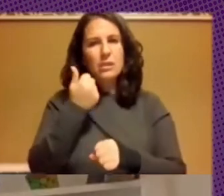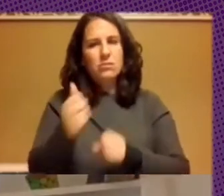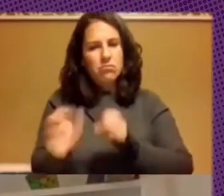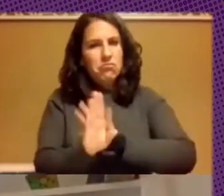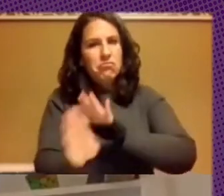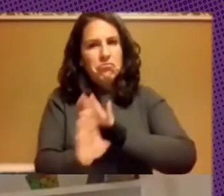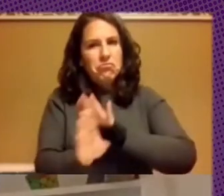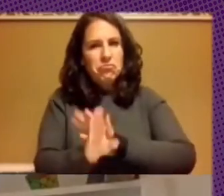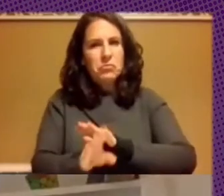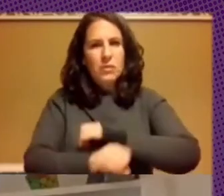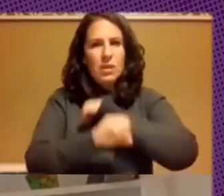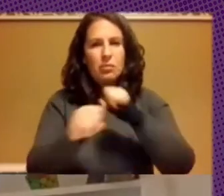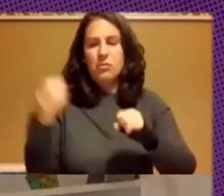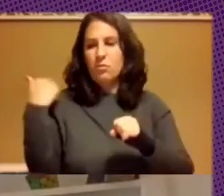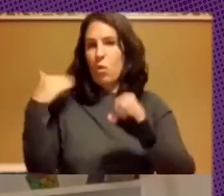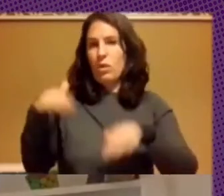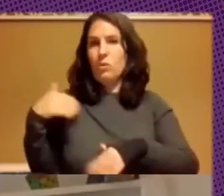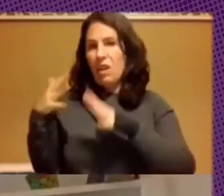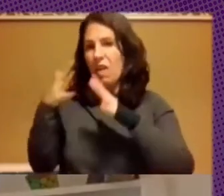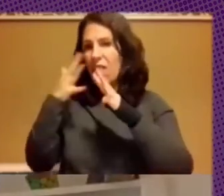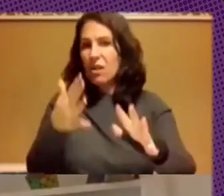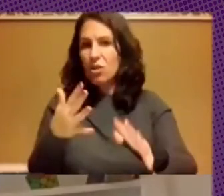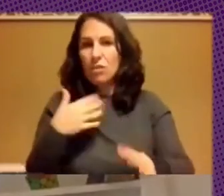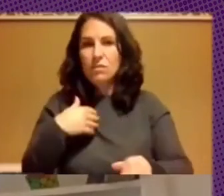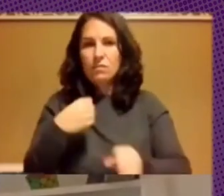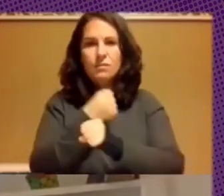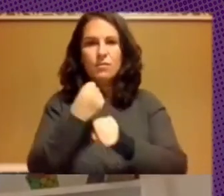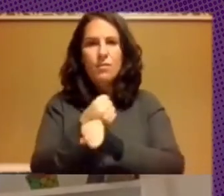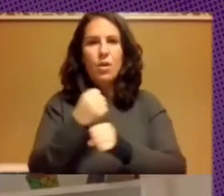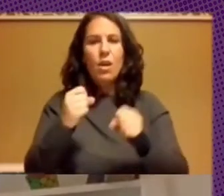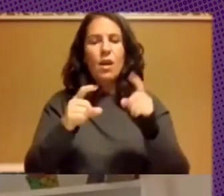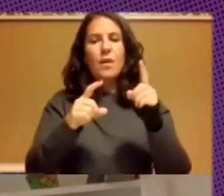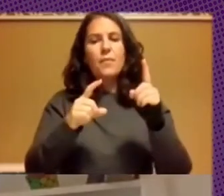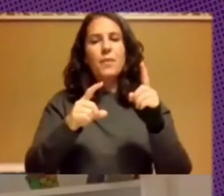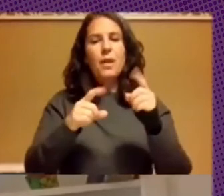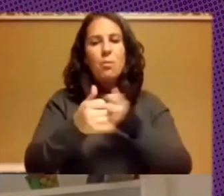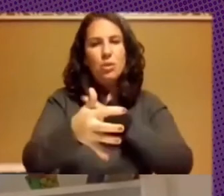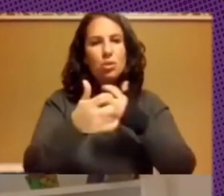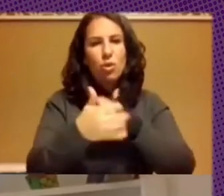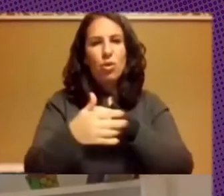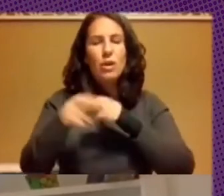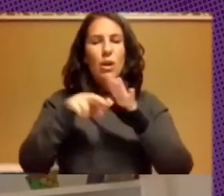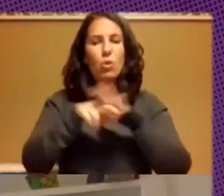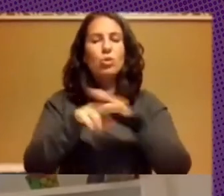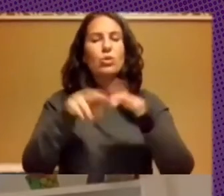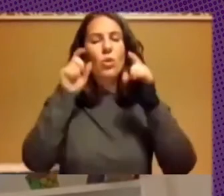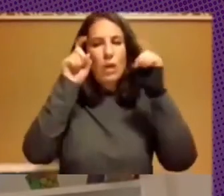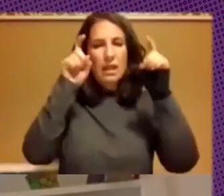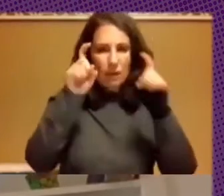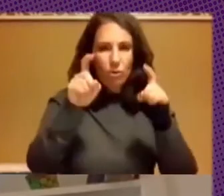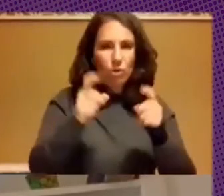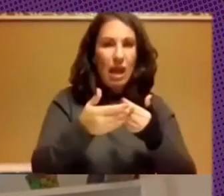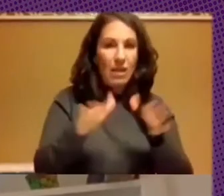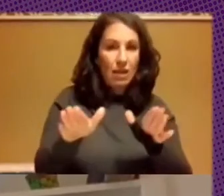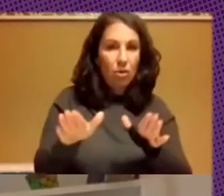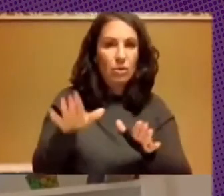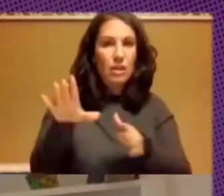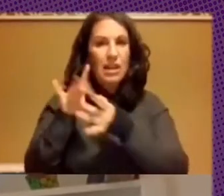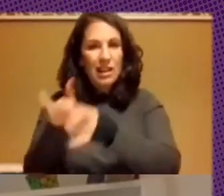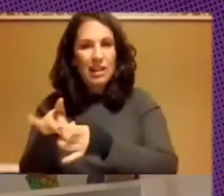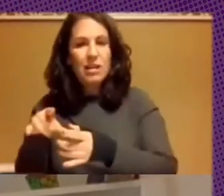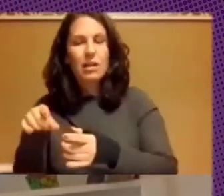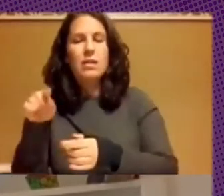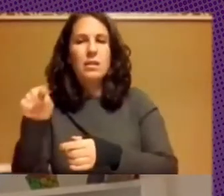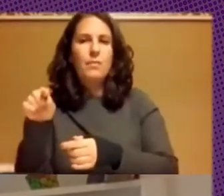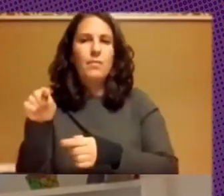hecho nosotros durante 10 años trabajamos con un repositorio de recursos educativos abiertos sobre un repositorio privativo quizás esto era algo